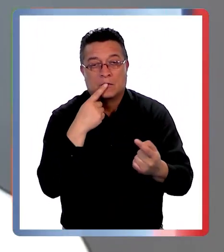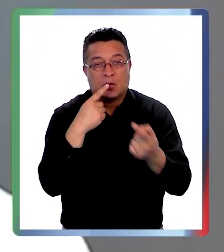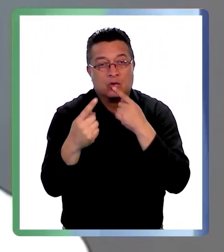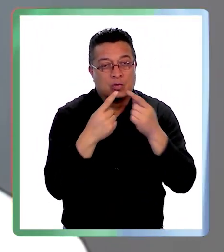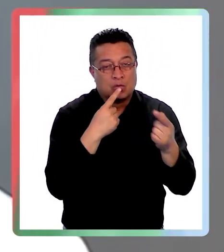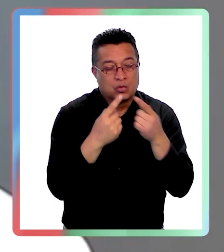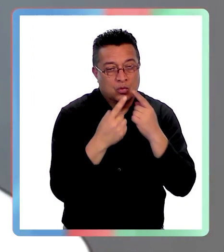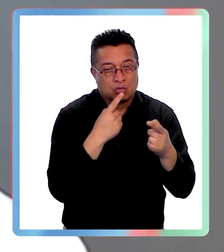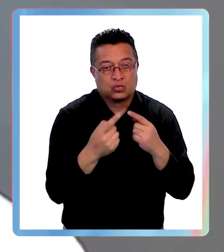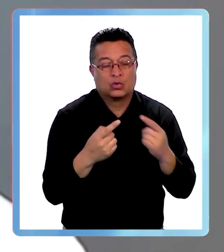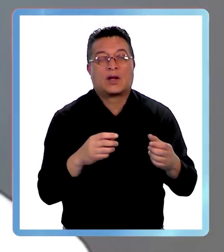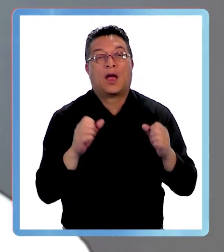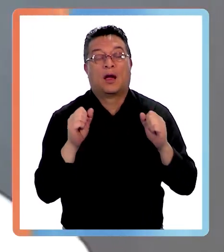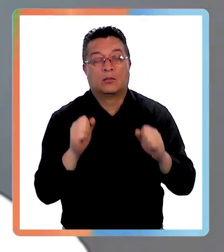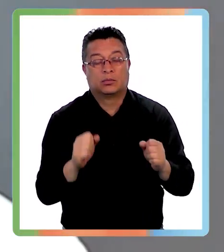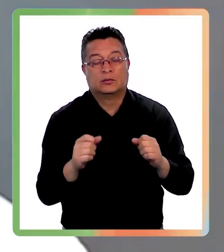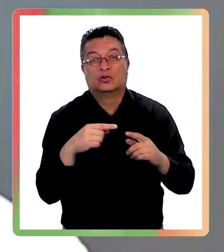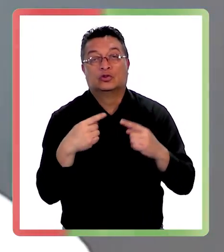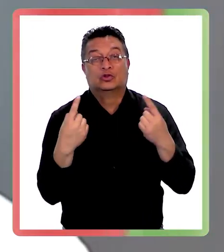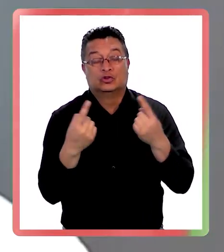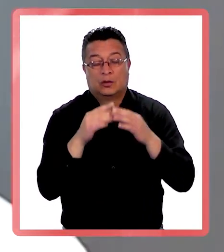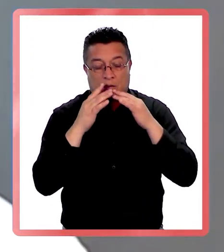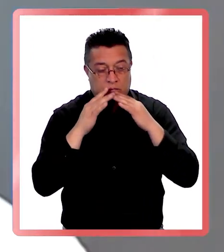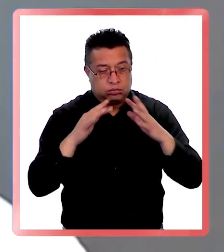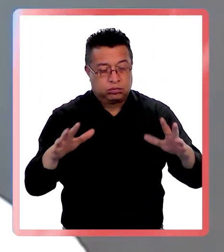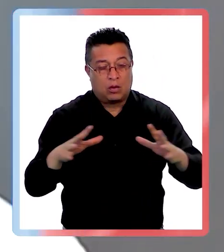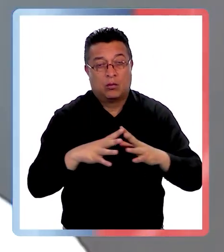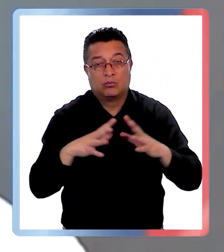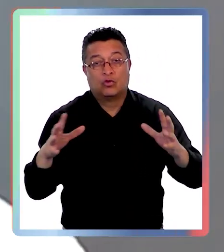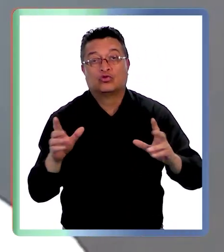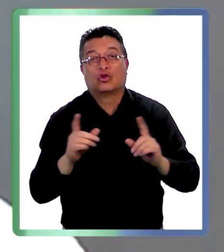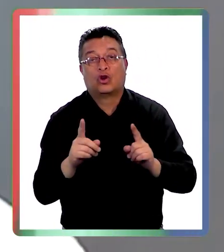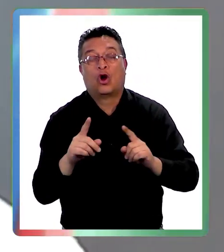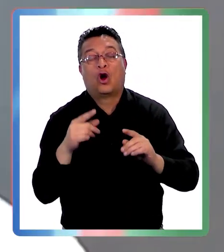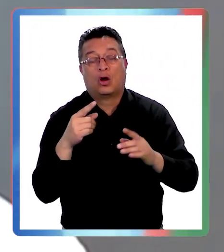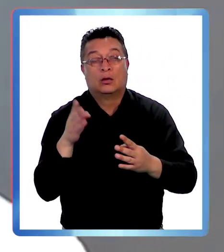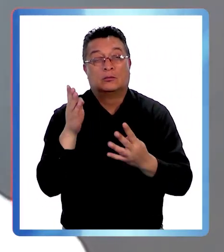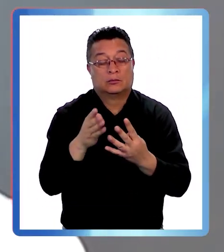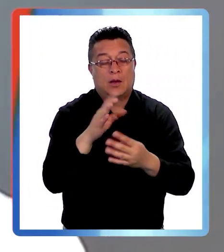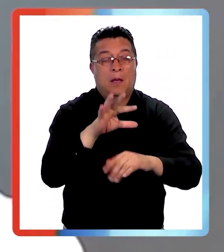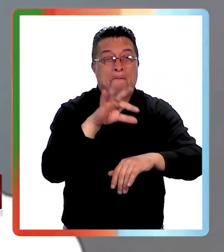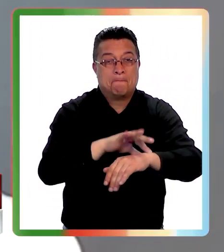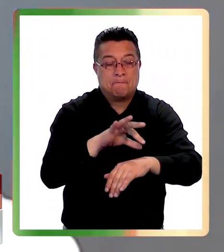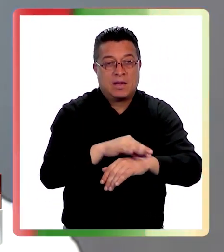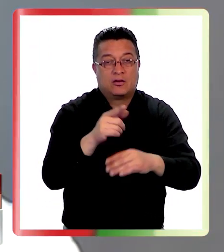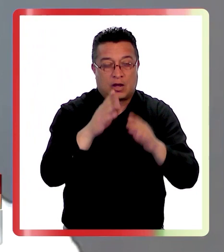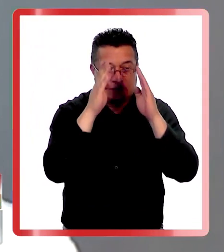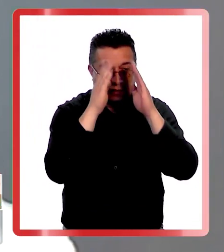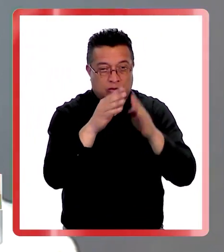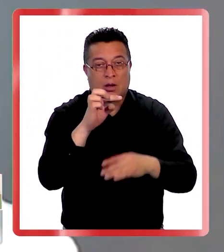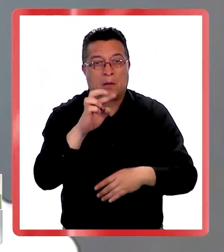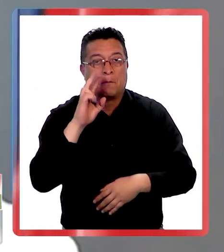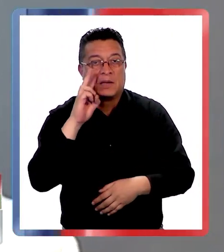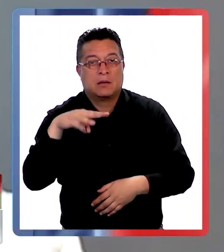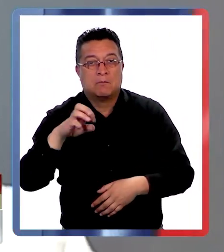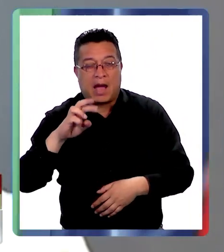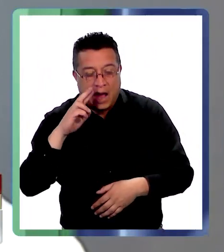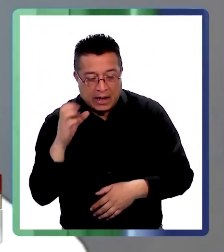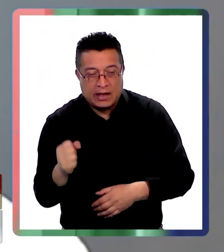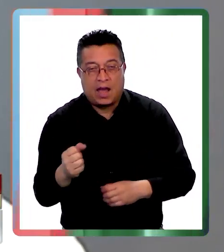consulta. El cuadro no está tan difundido muchas veces entre médicos que son de atención primaria,